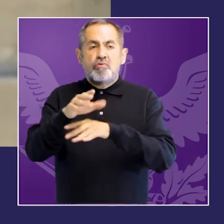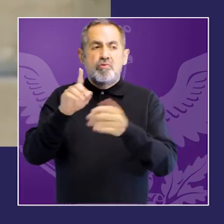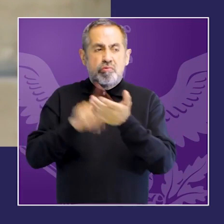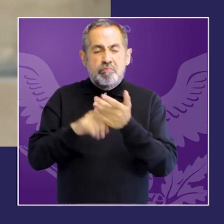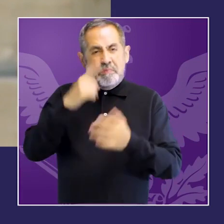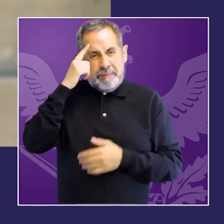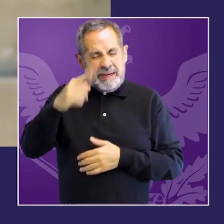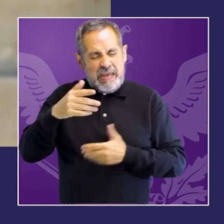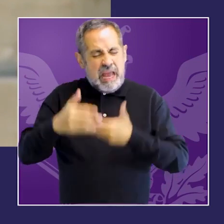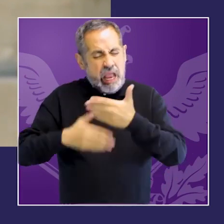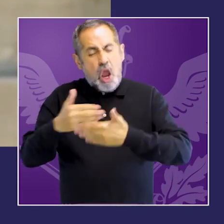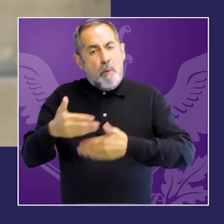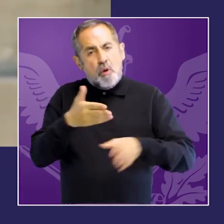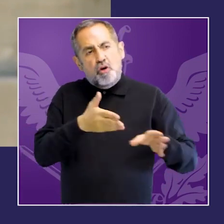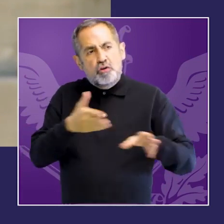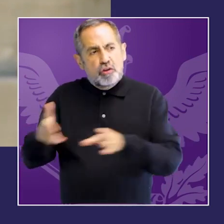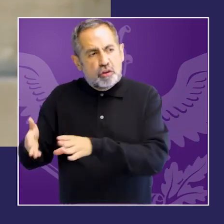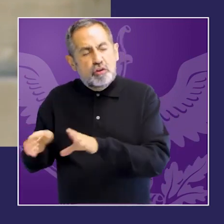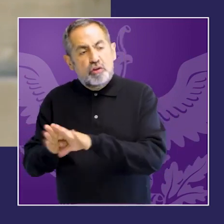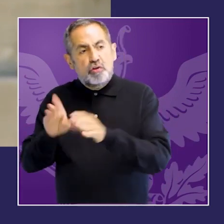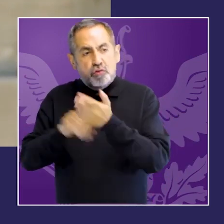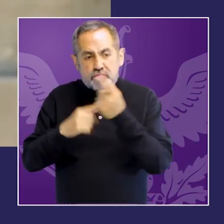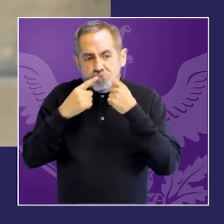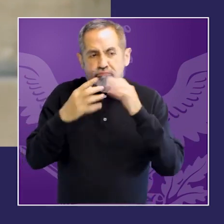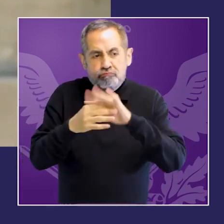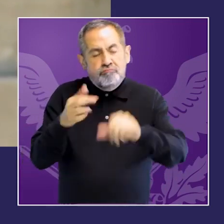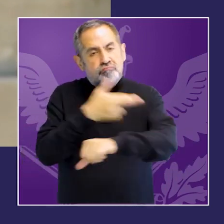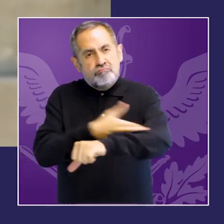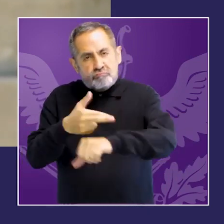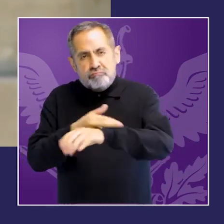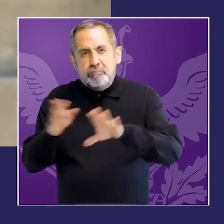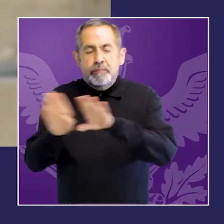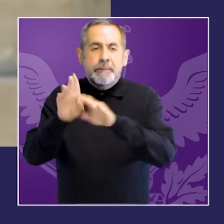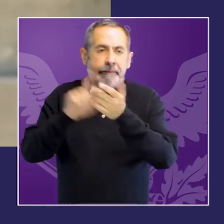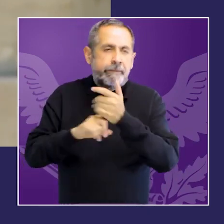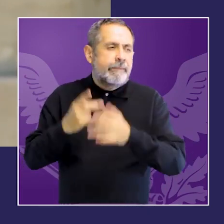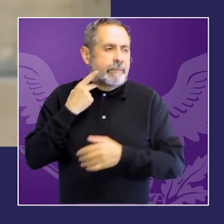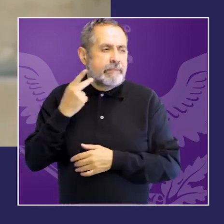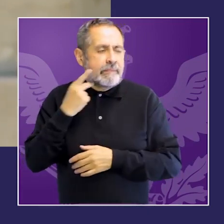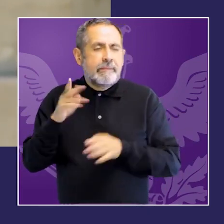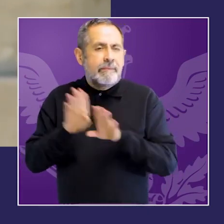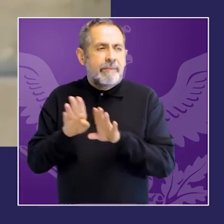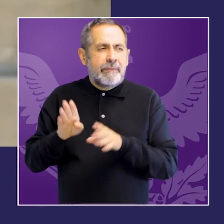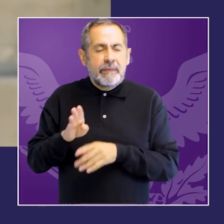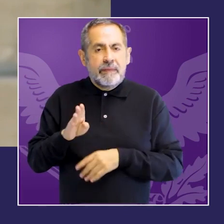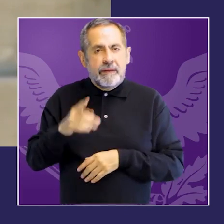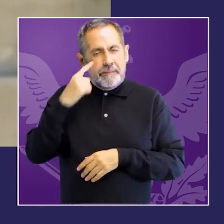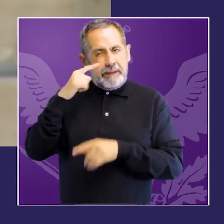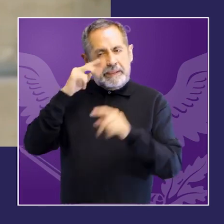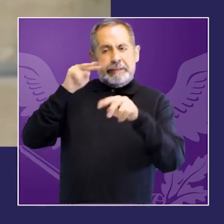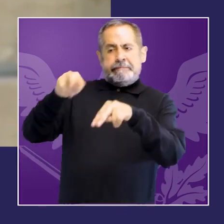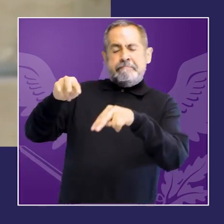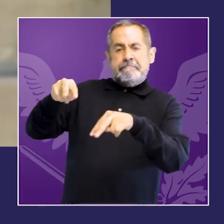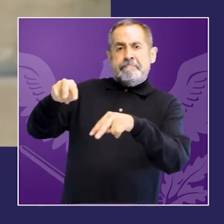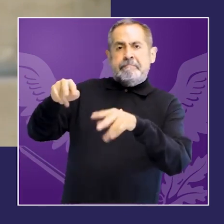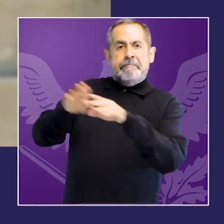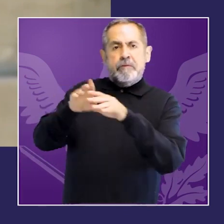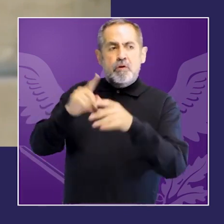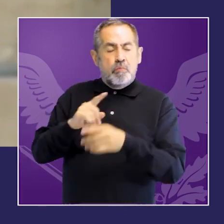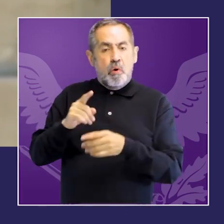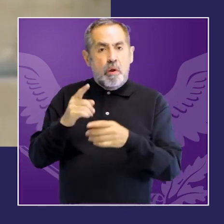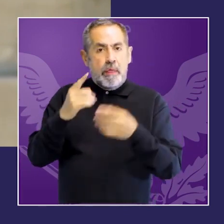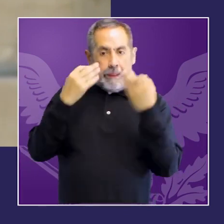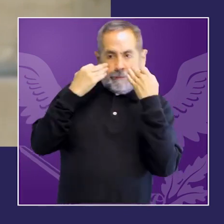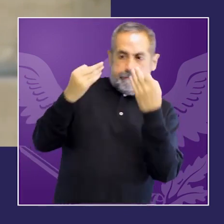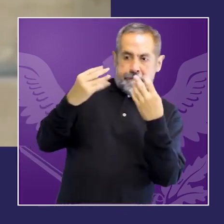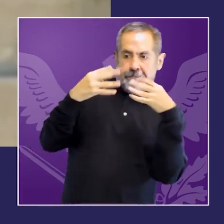Discriminación estructural que impacta en todas las dimensiones de la vida y que se expresa de formas variadas, incluyendo la